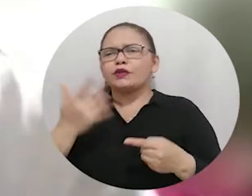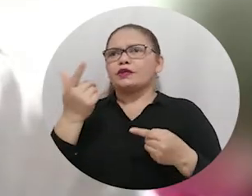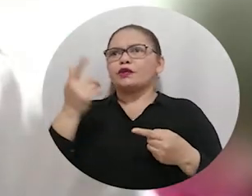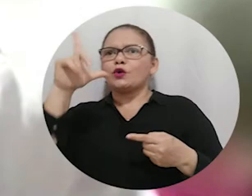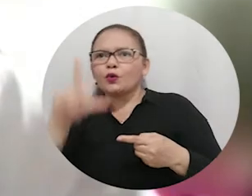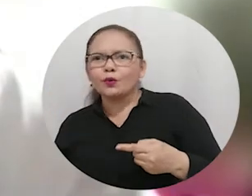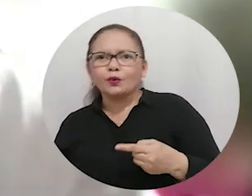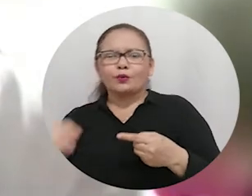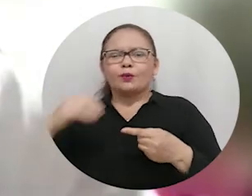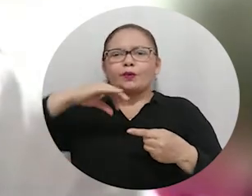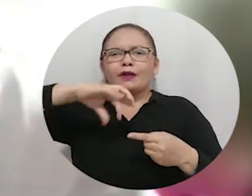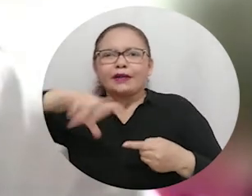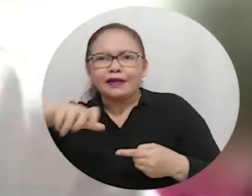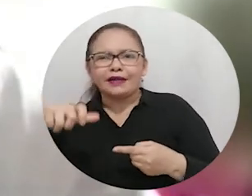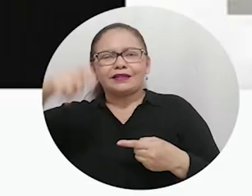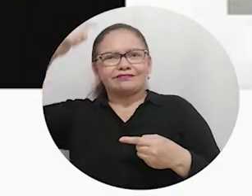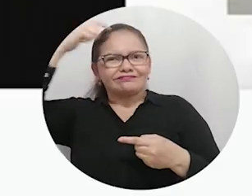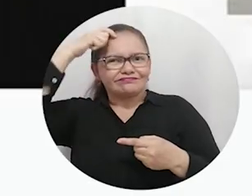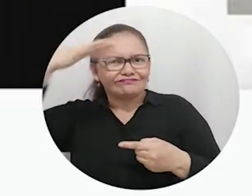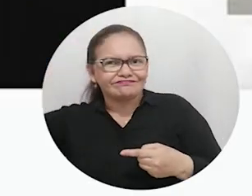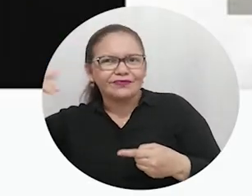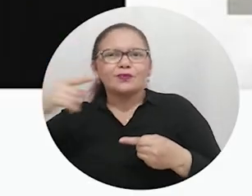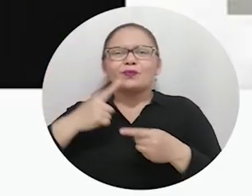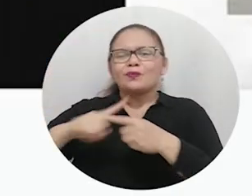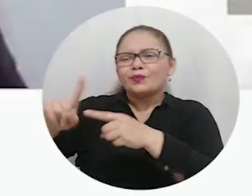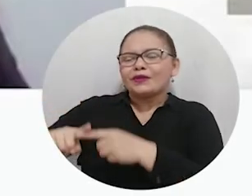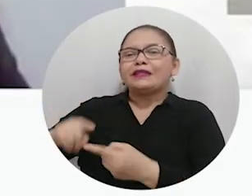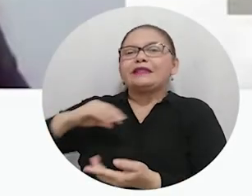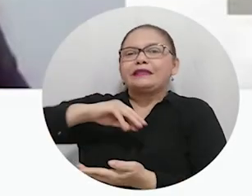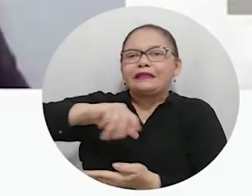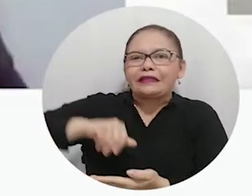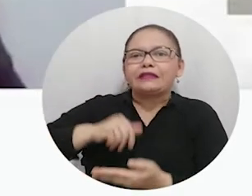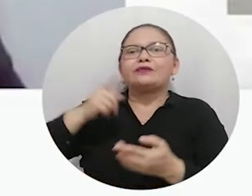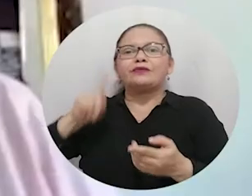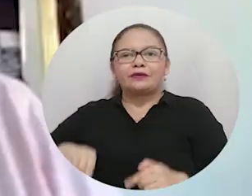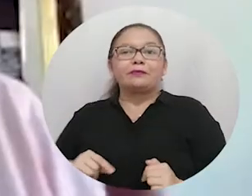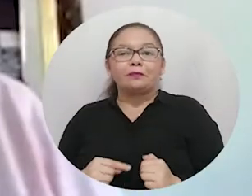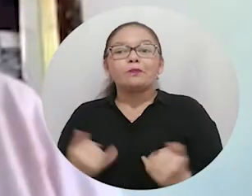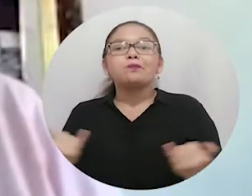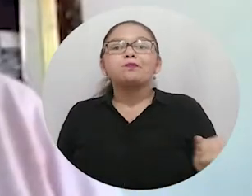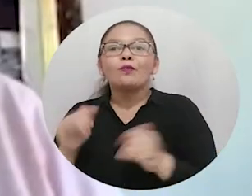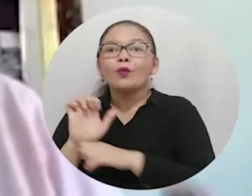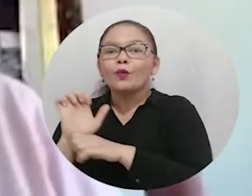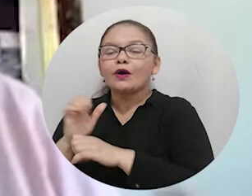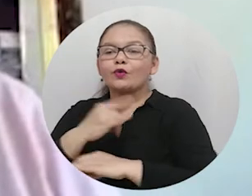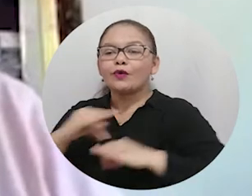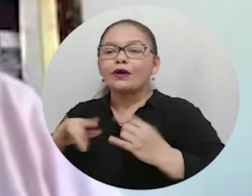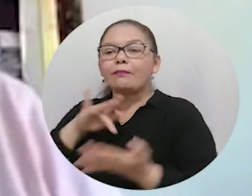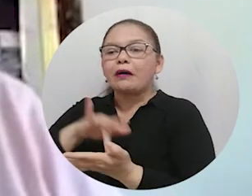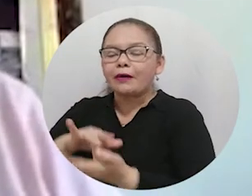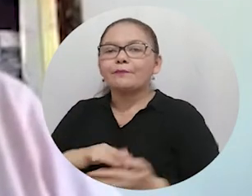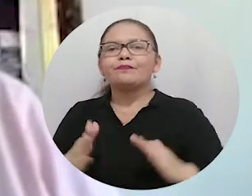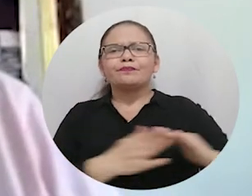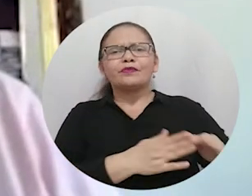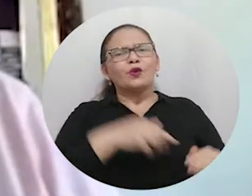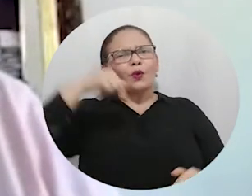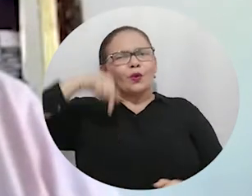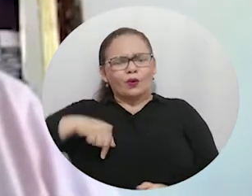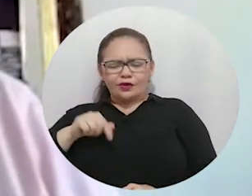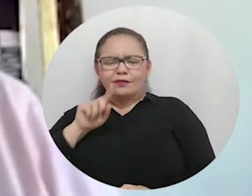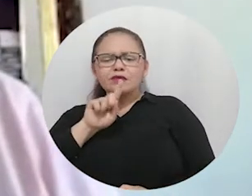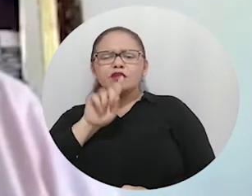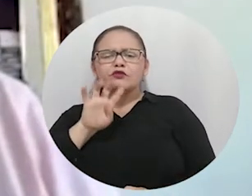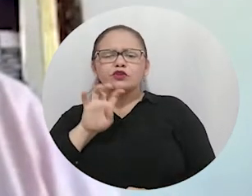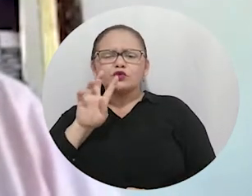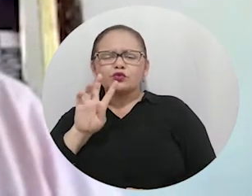Córdoba, Cartagena, Atlántico, Popular del Cesar y Santander. Todavía hoy, nuestra Constitución del año